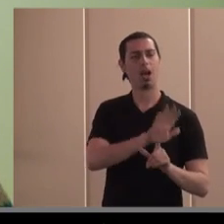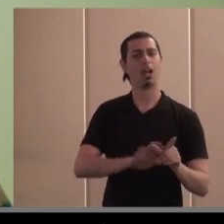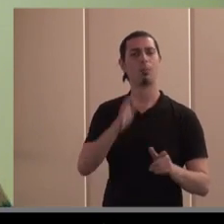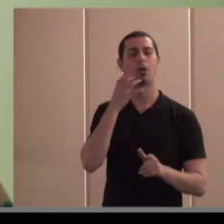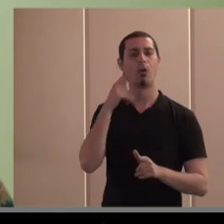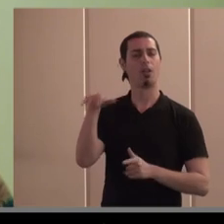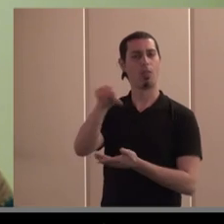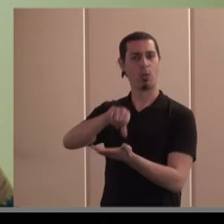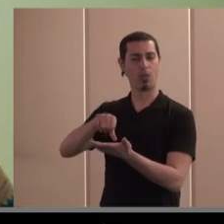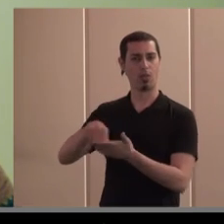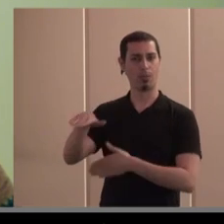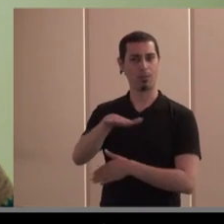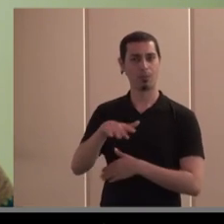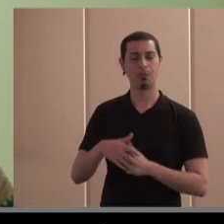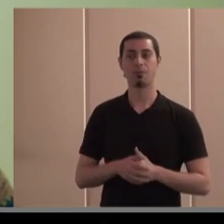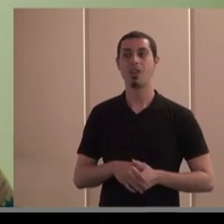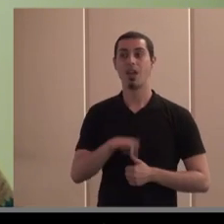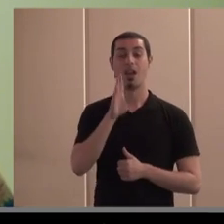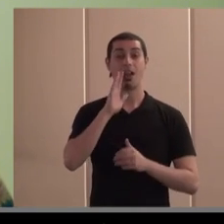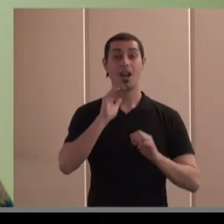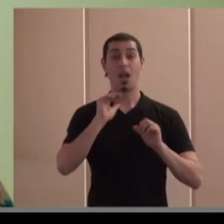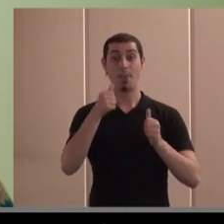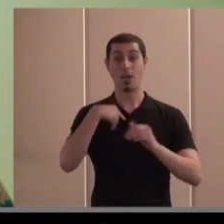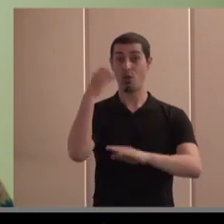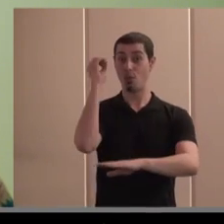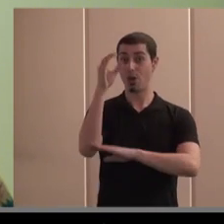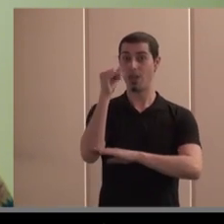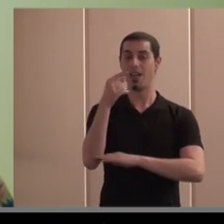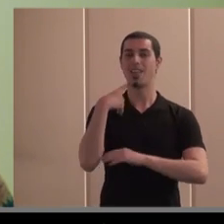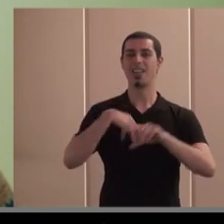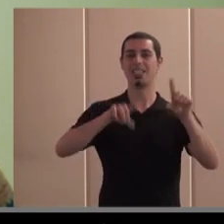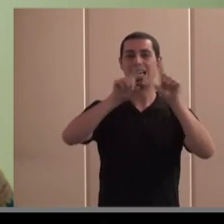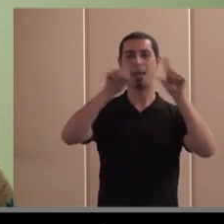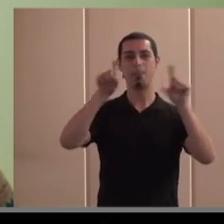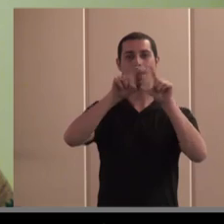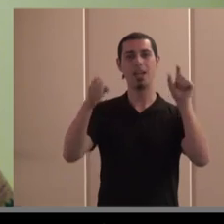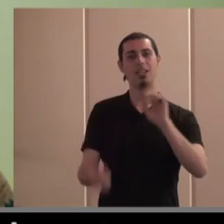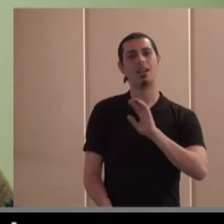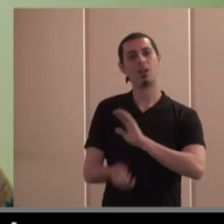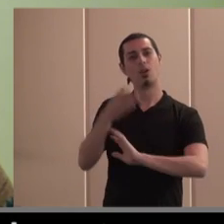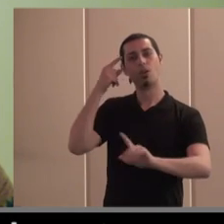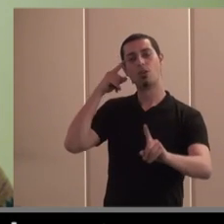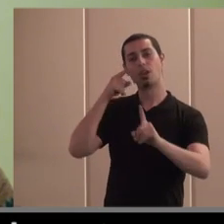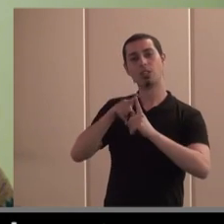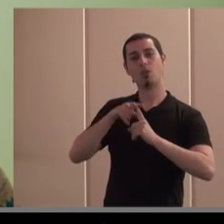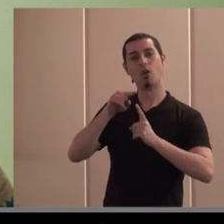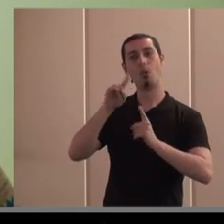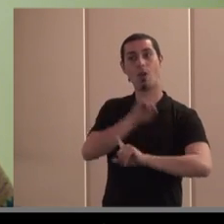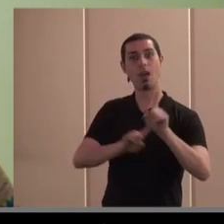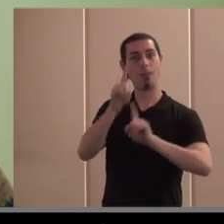zonas locales como os decía al principio de mi intervención son empresas que nacen normalmente para resolver problemas